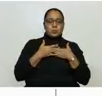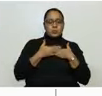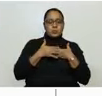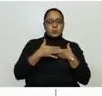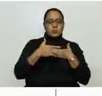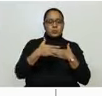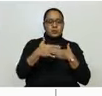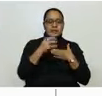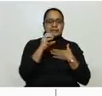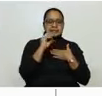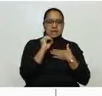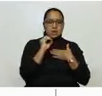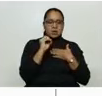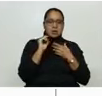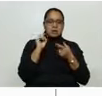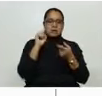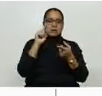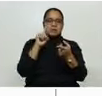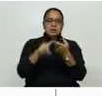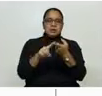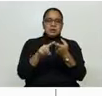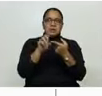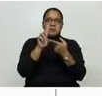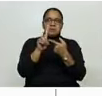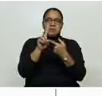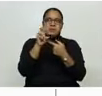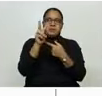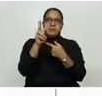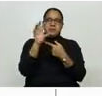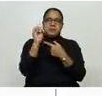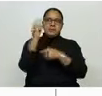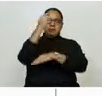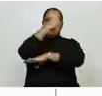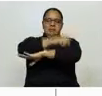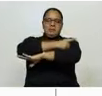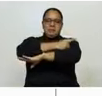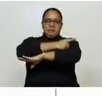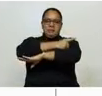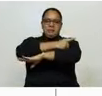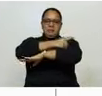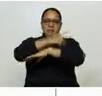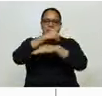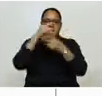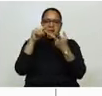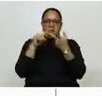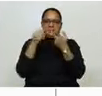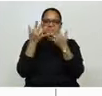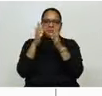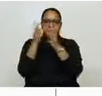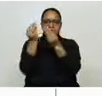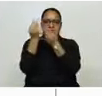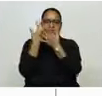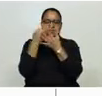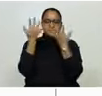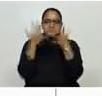hasta el día 120, este será el comportamiento tomando datos reales que ya estaban en el país.